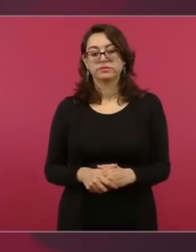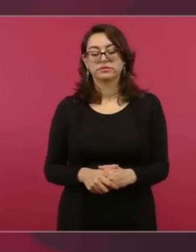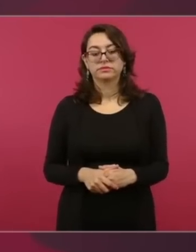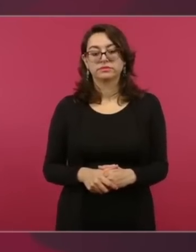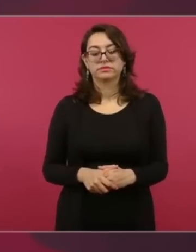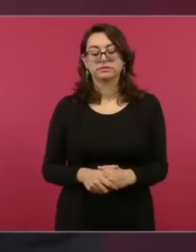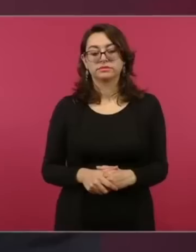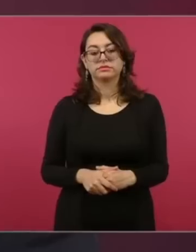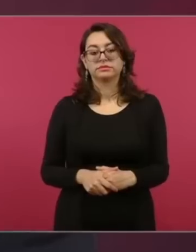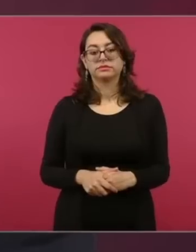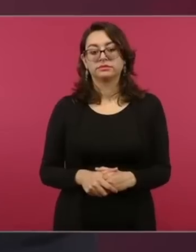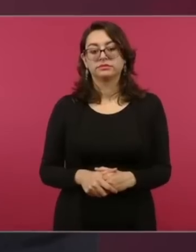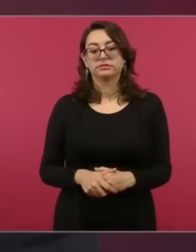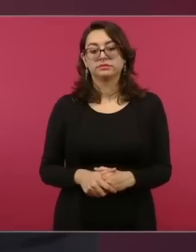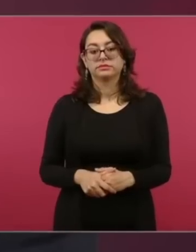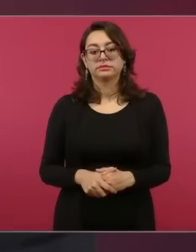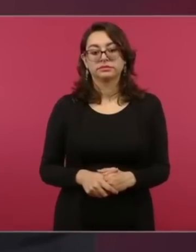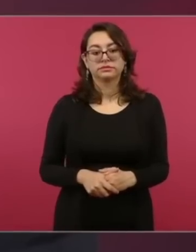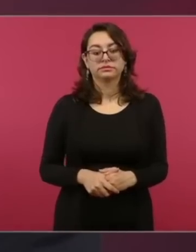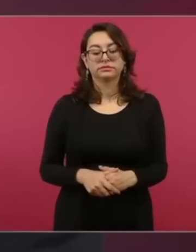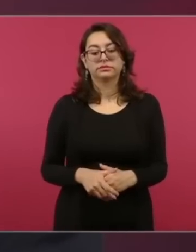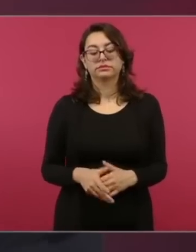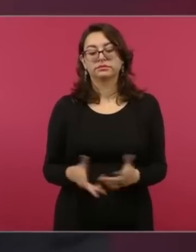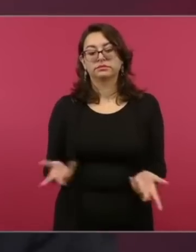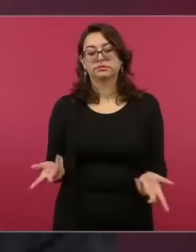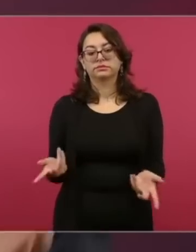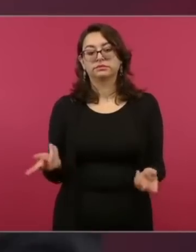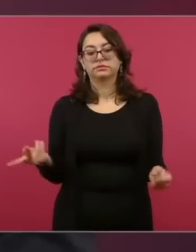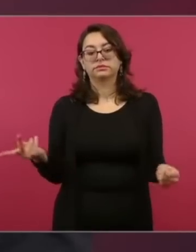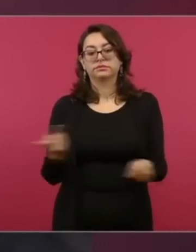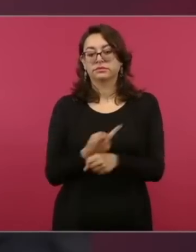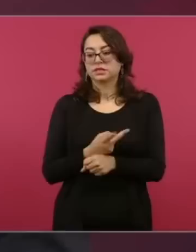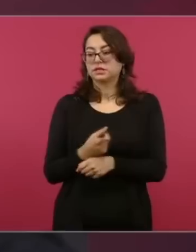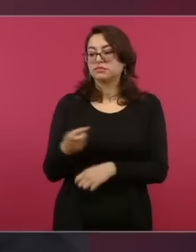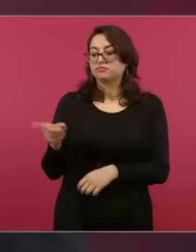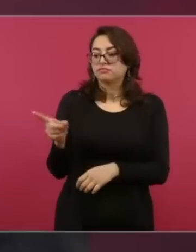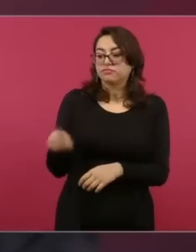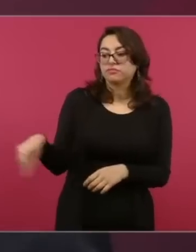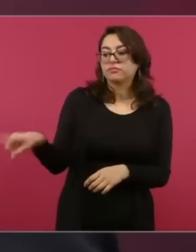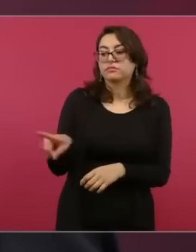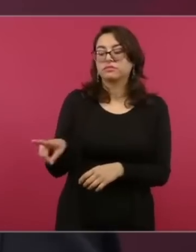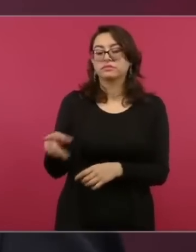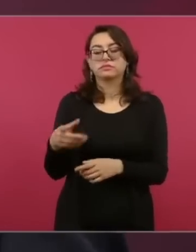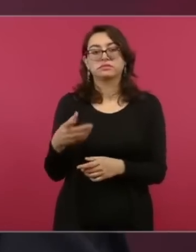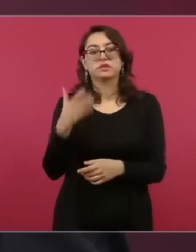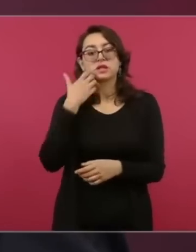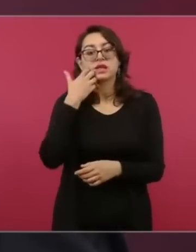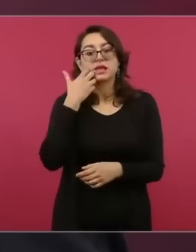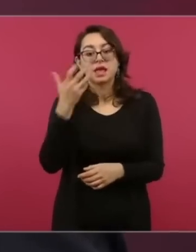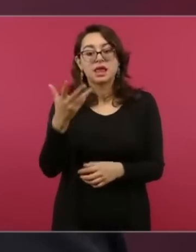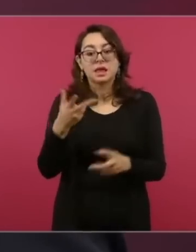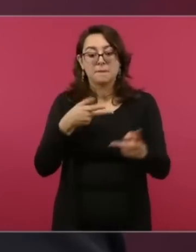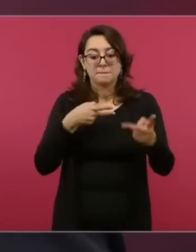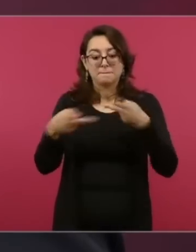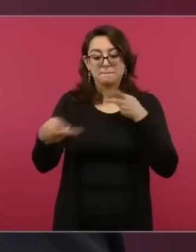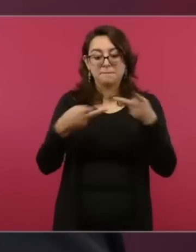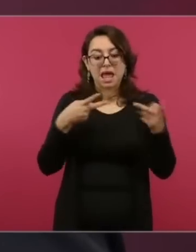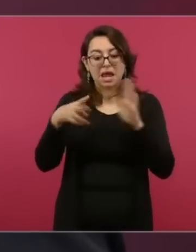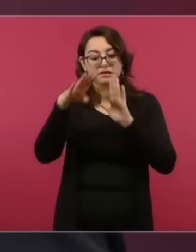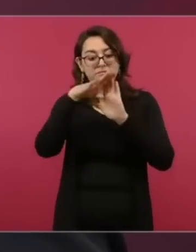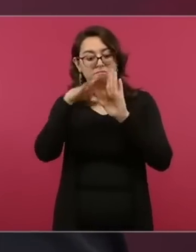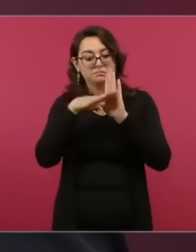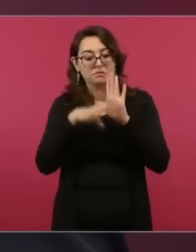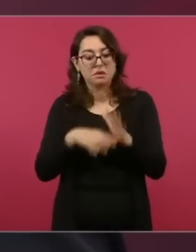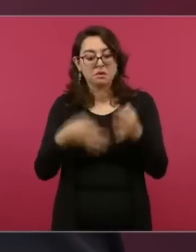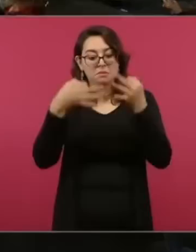se presenten los planes de estudio, pues todavía falta tiempo para la presentación de los